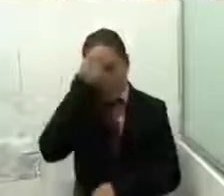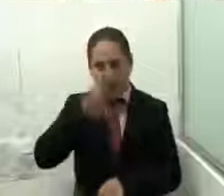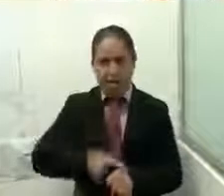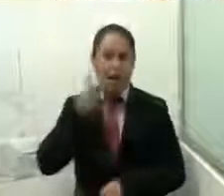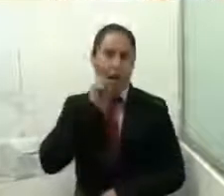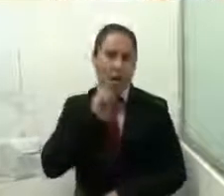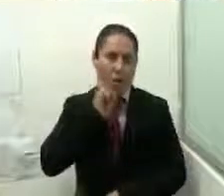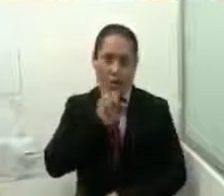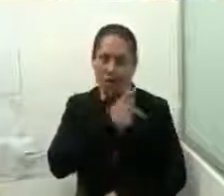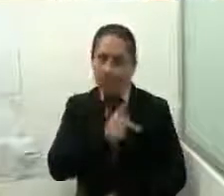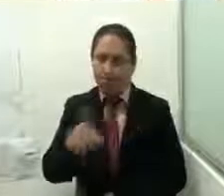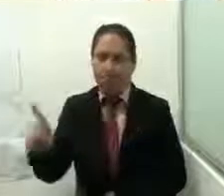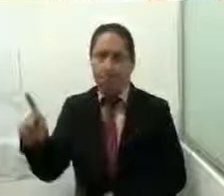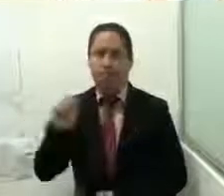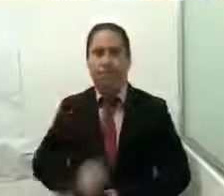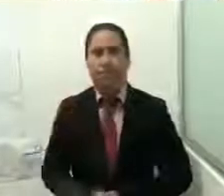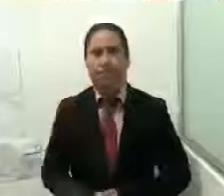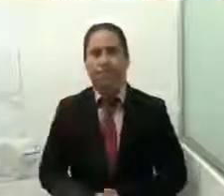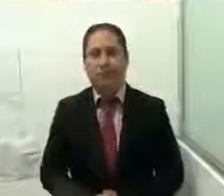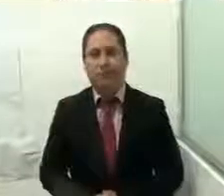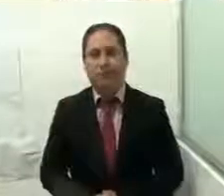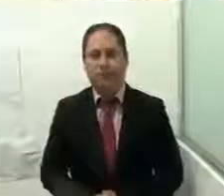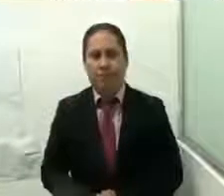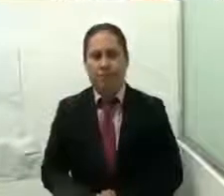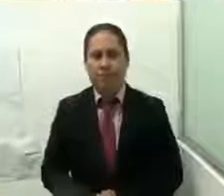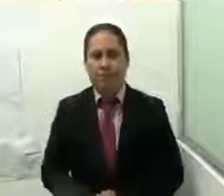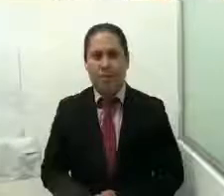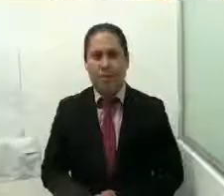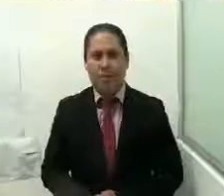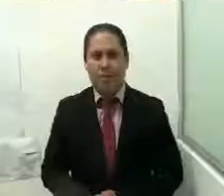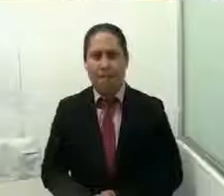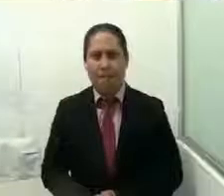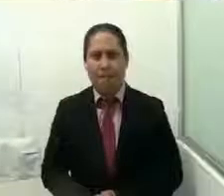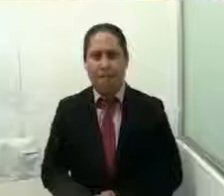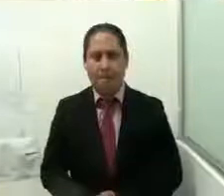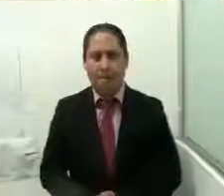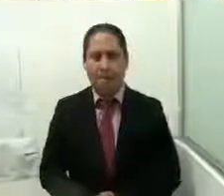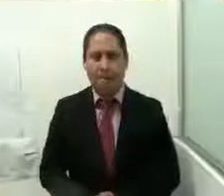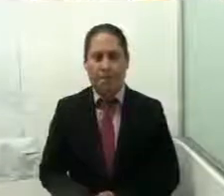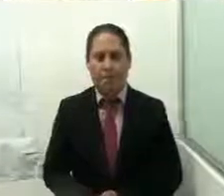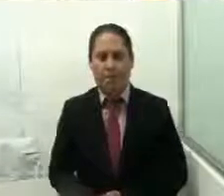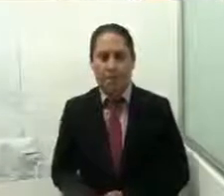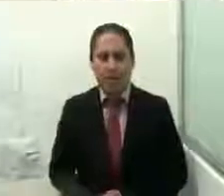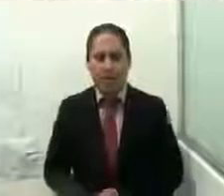para el Desarrollo y Empoderamiento de las Mujeres, hasta por 30 minutos. Adelante. Muchas gracias, diputada.